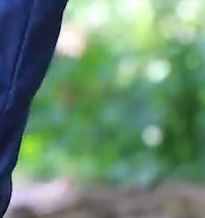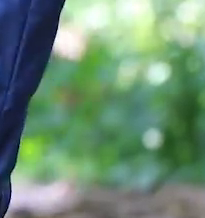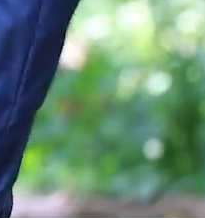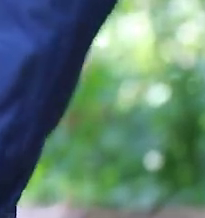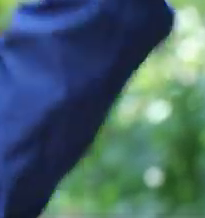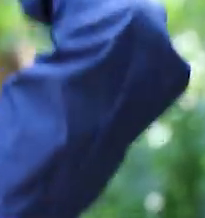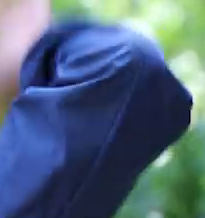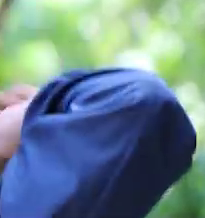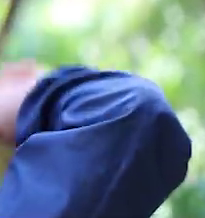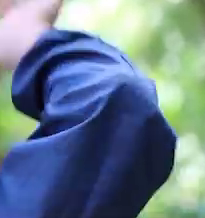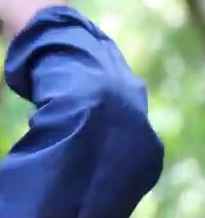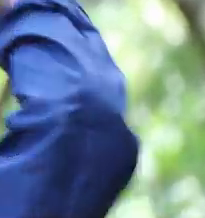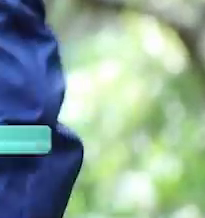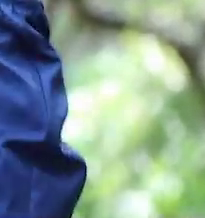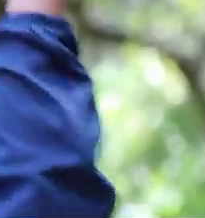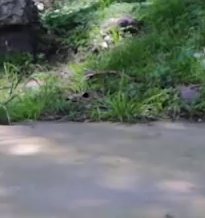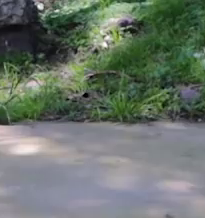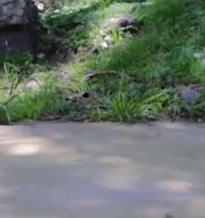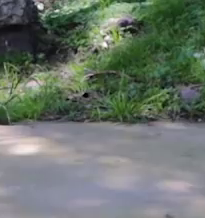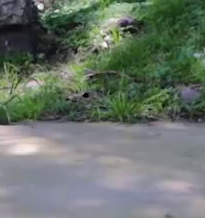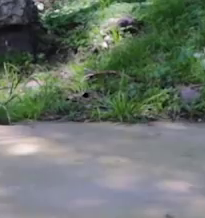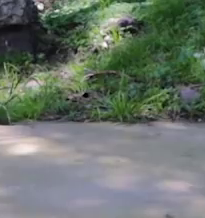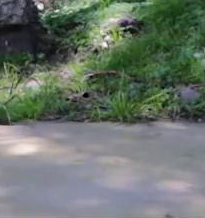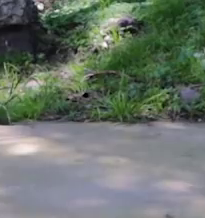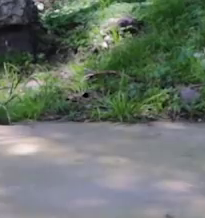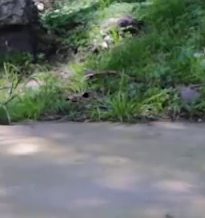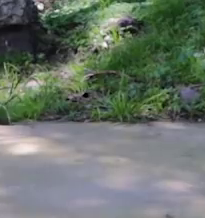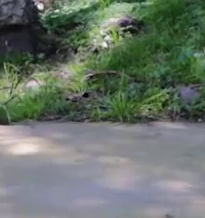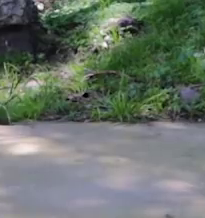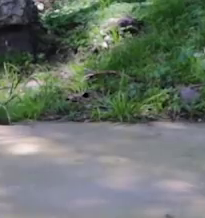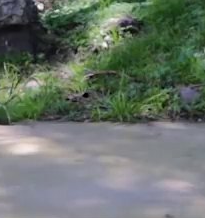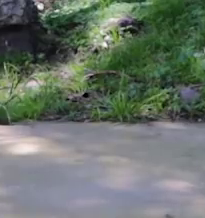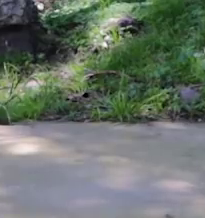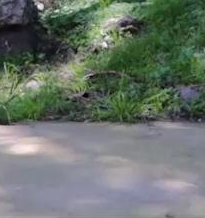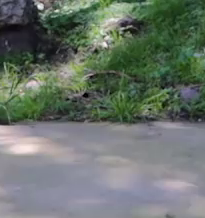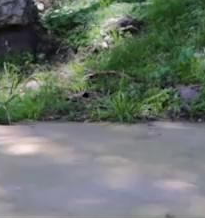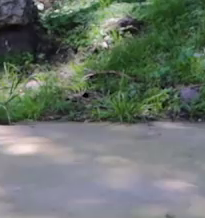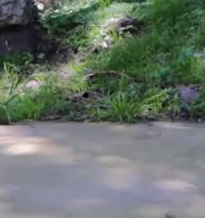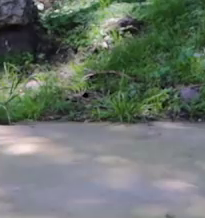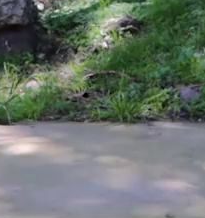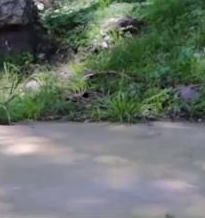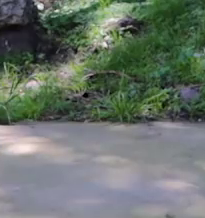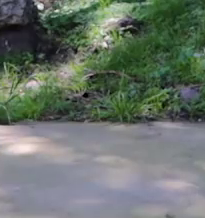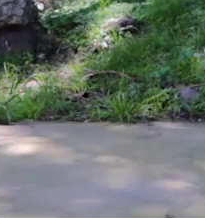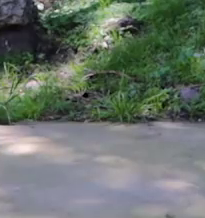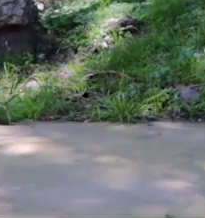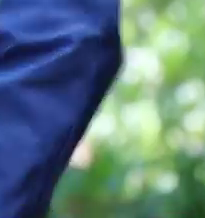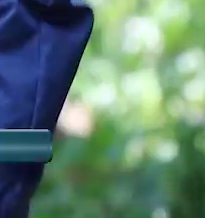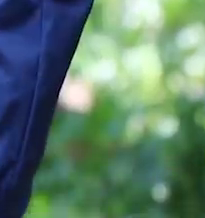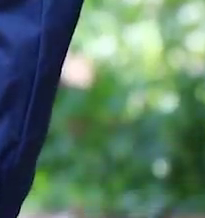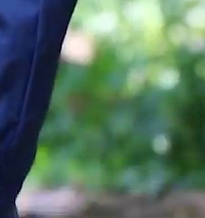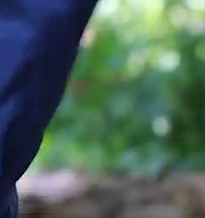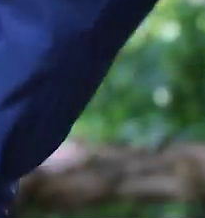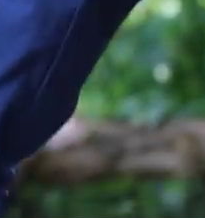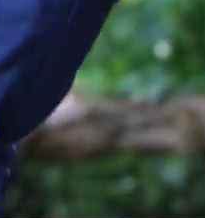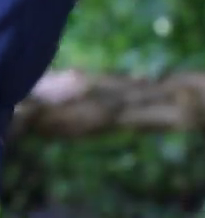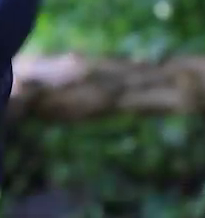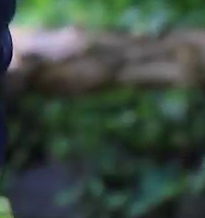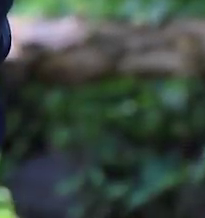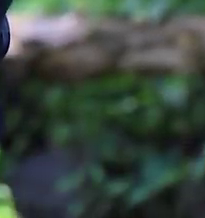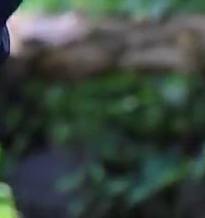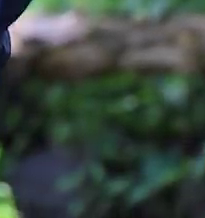Flexión. Extendo. Con fuerza. Con fuerza. Bien, Jair. Muy bien. Con fuerza. Uno más. Bien.